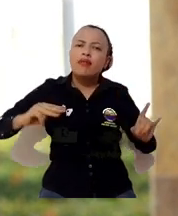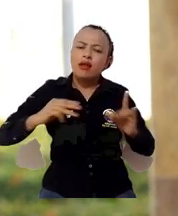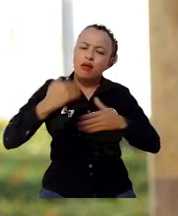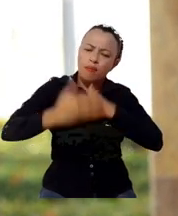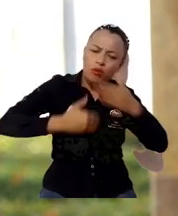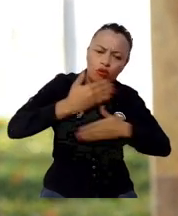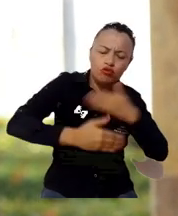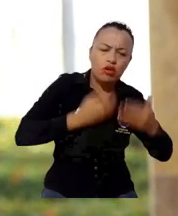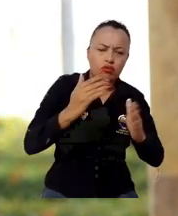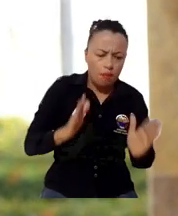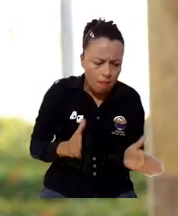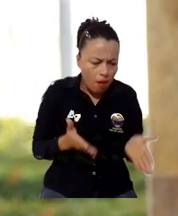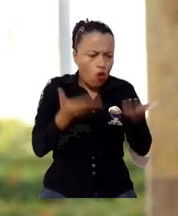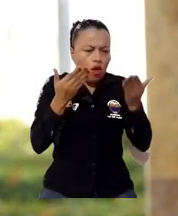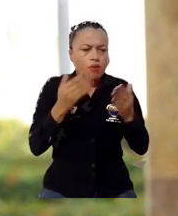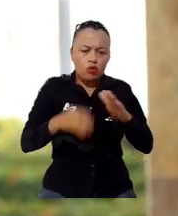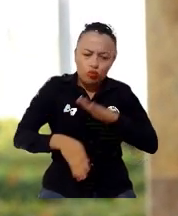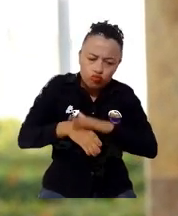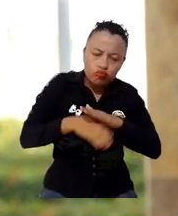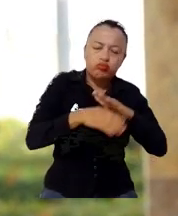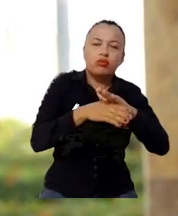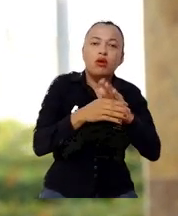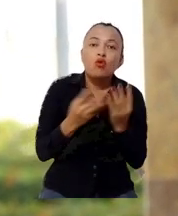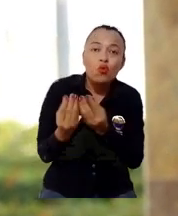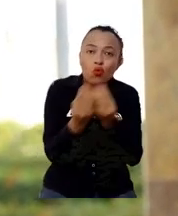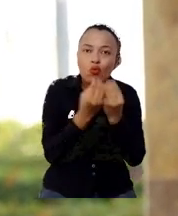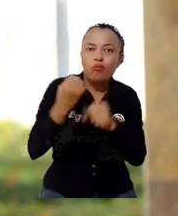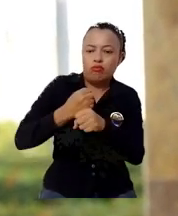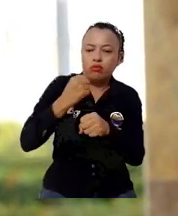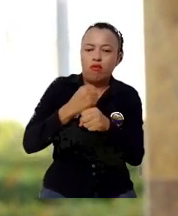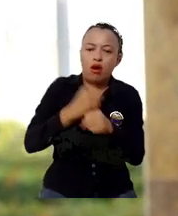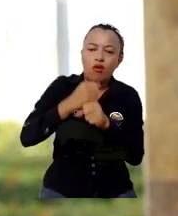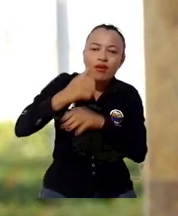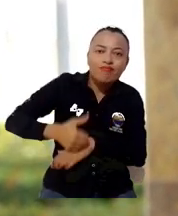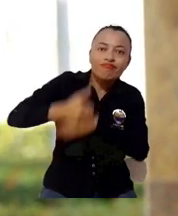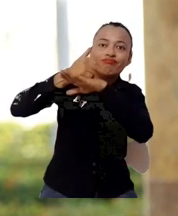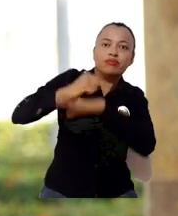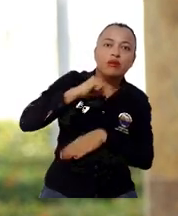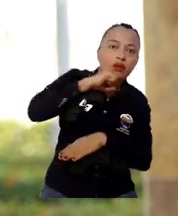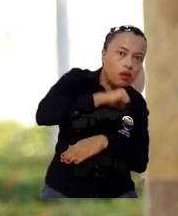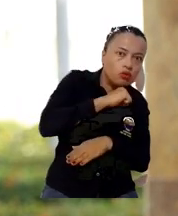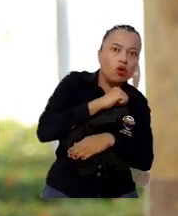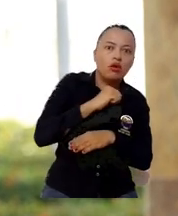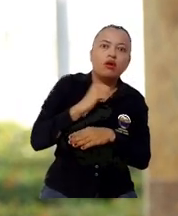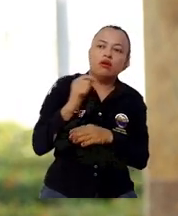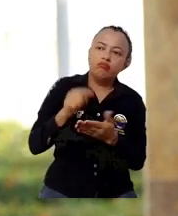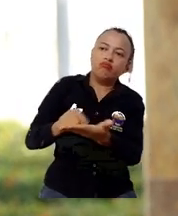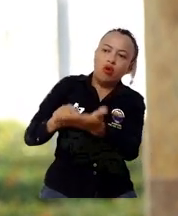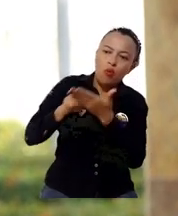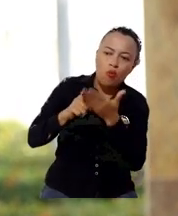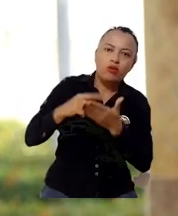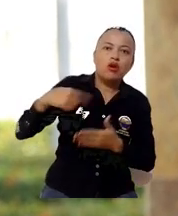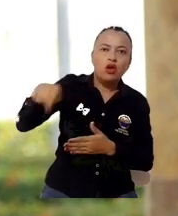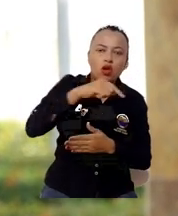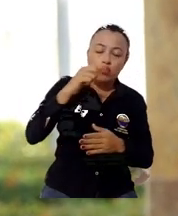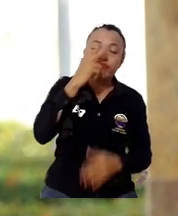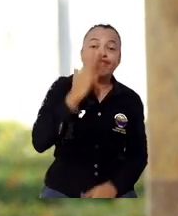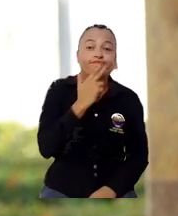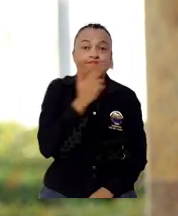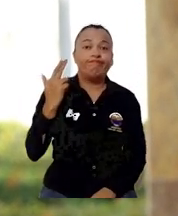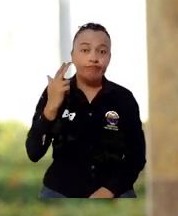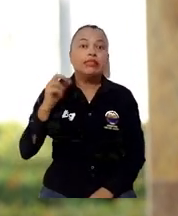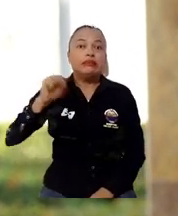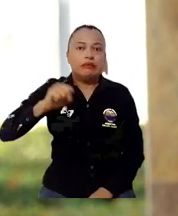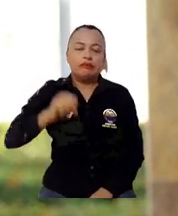continuo, donde un grupo de personal, en parte de los restores, veo